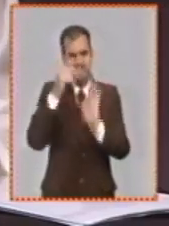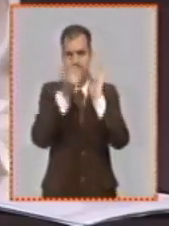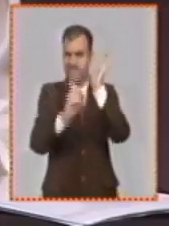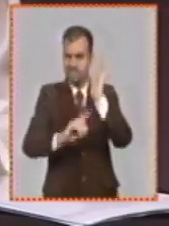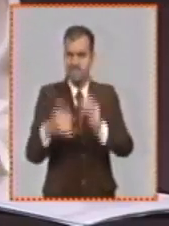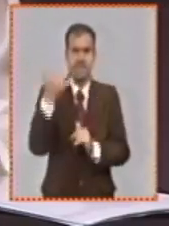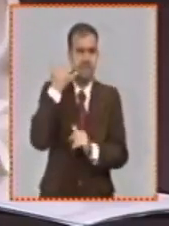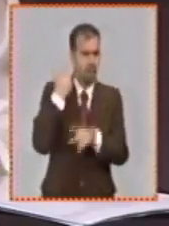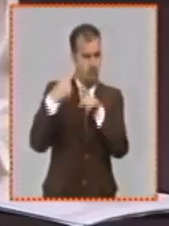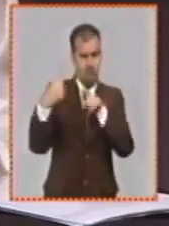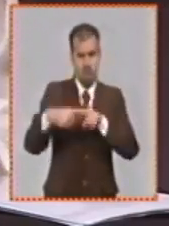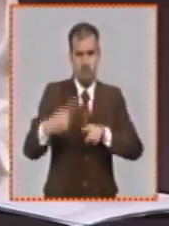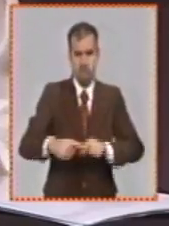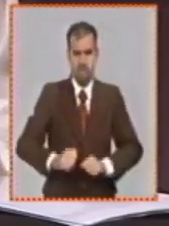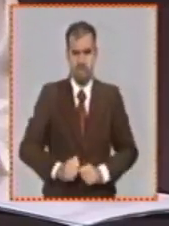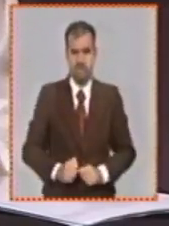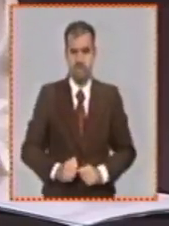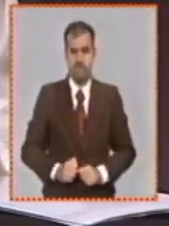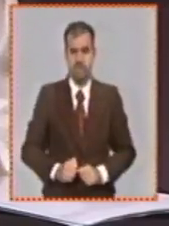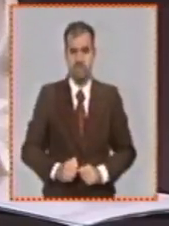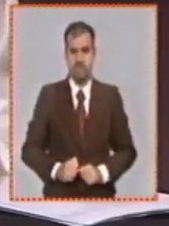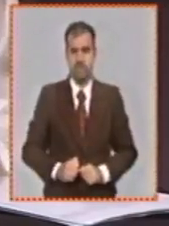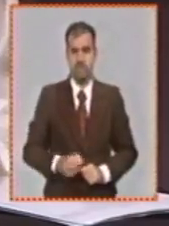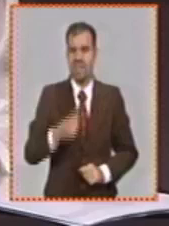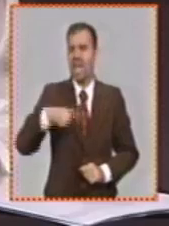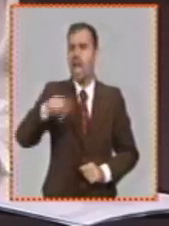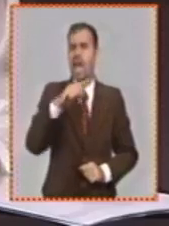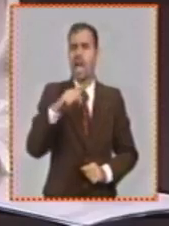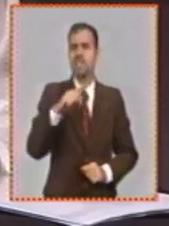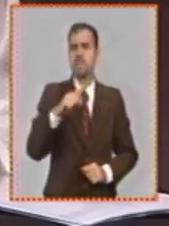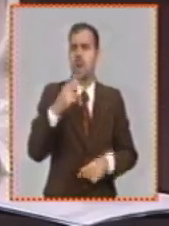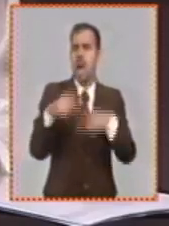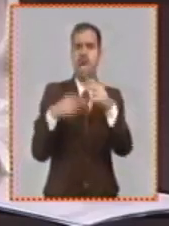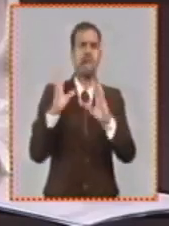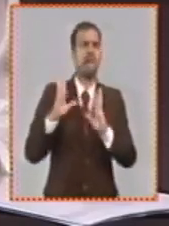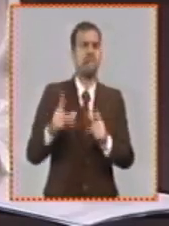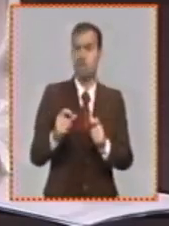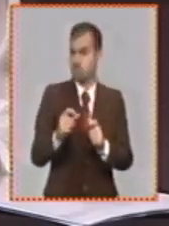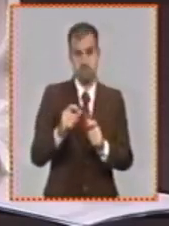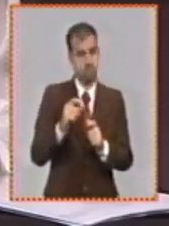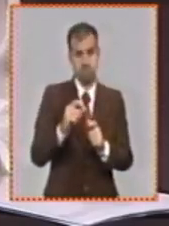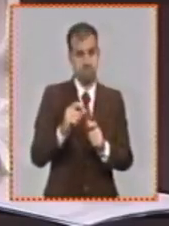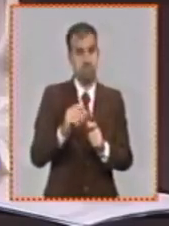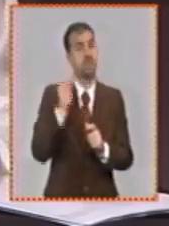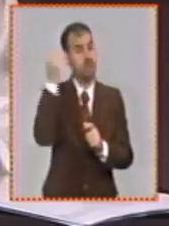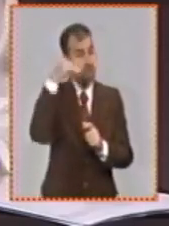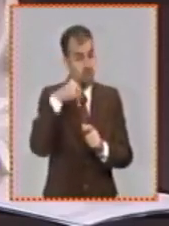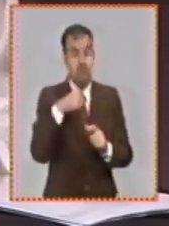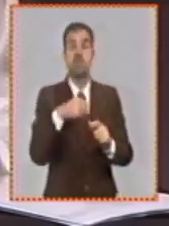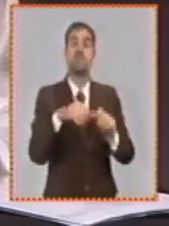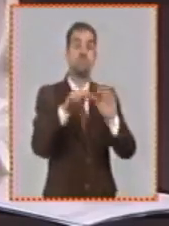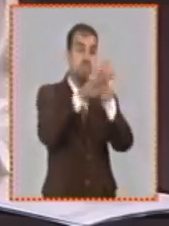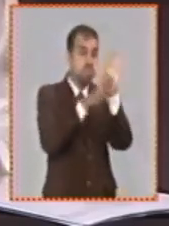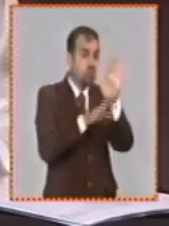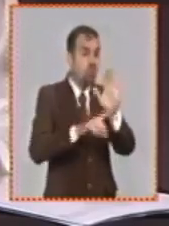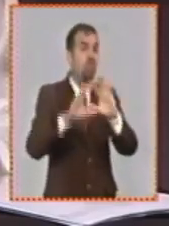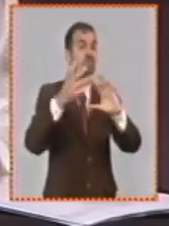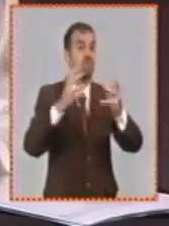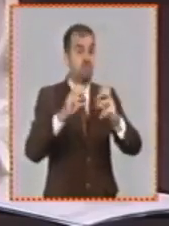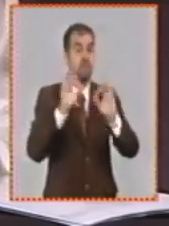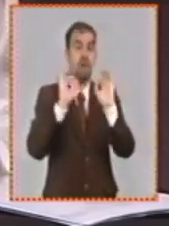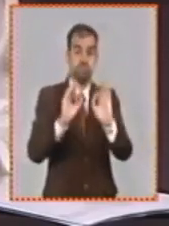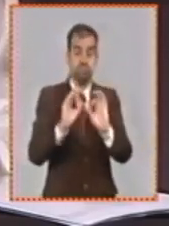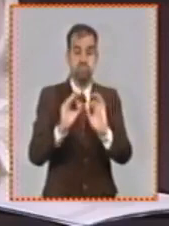ejercicio de esas facultades no es un ejercicio arbitrario, es un ejercicio que está arreglado también a partir de metodologías que reconoce, que